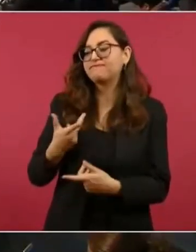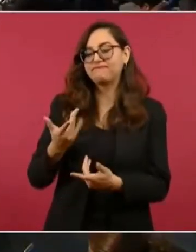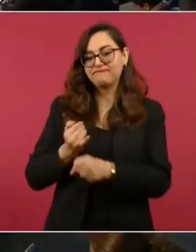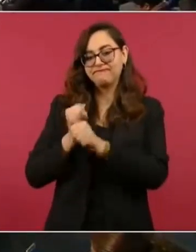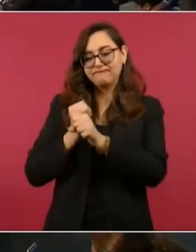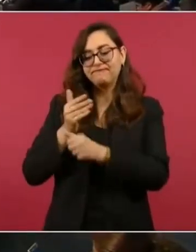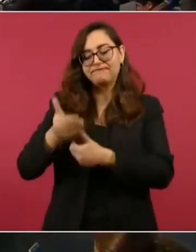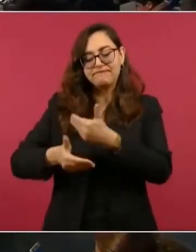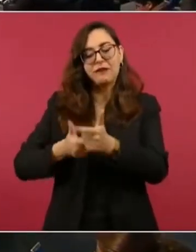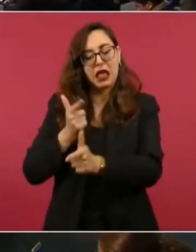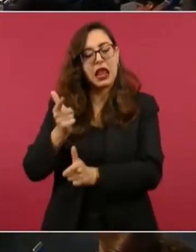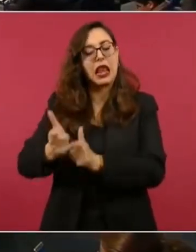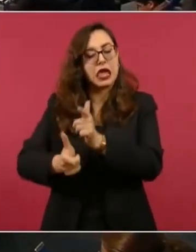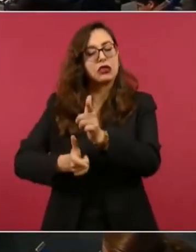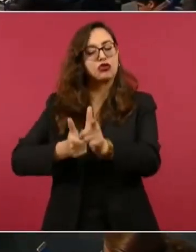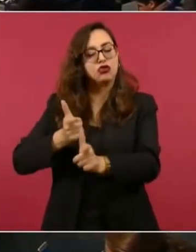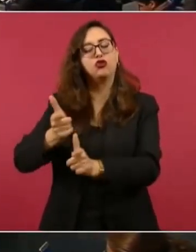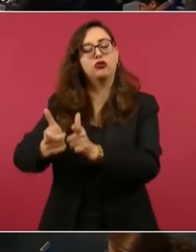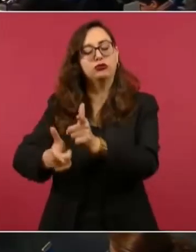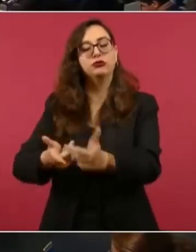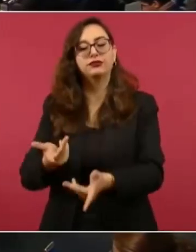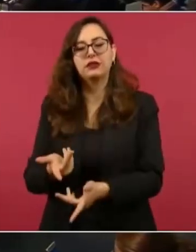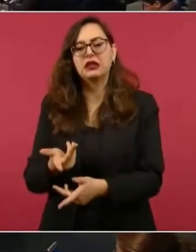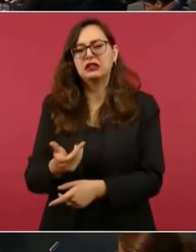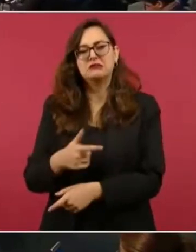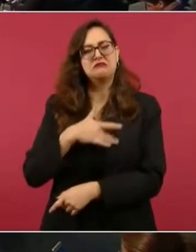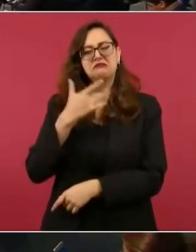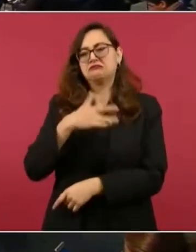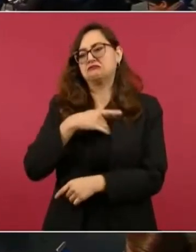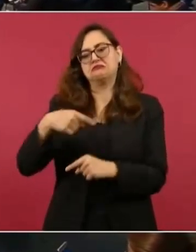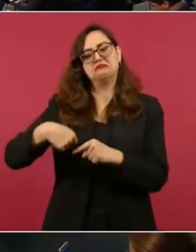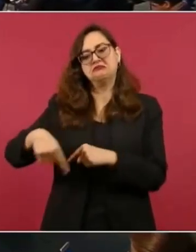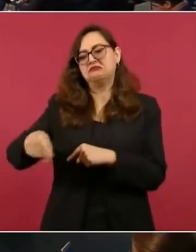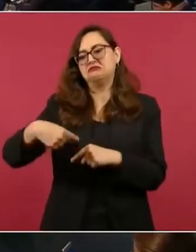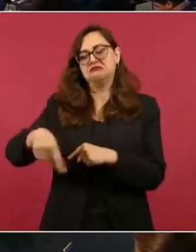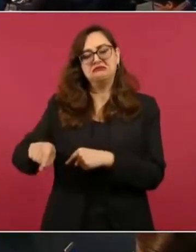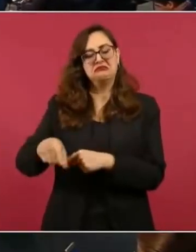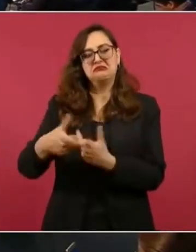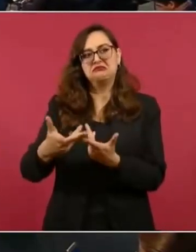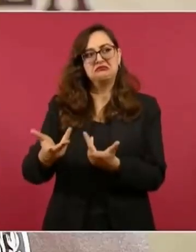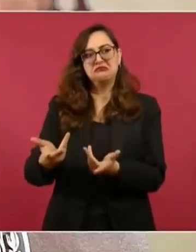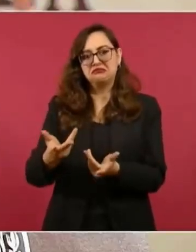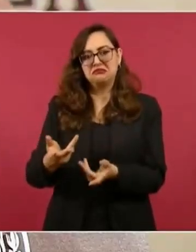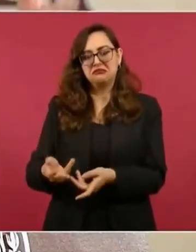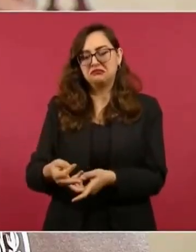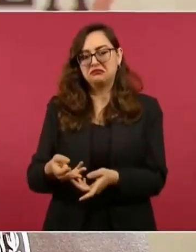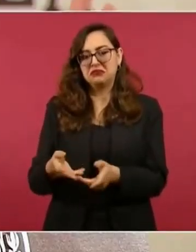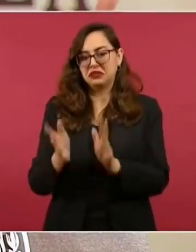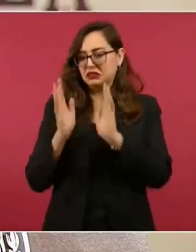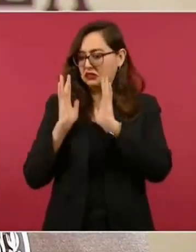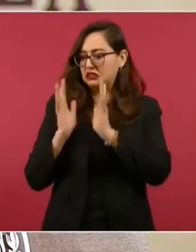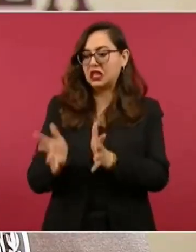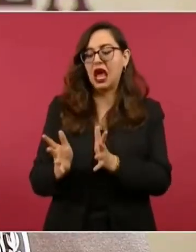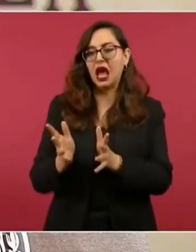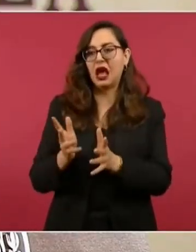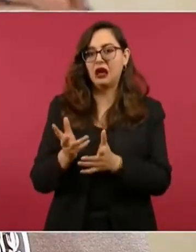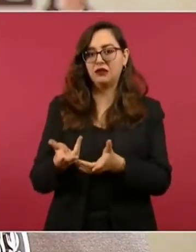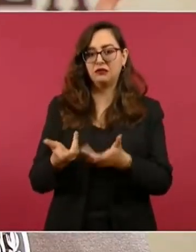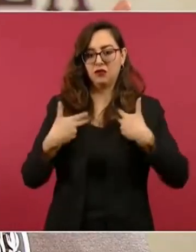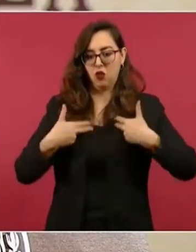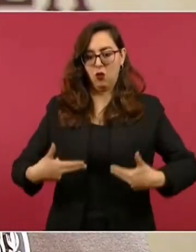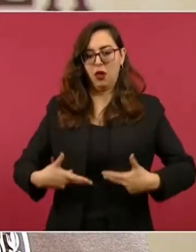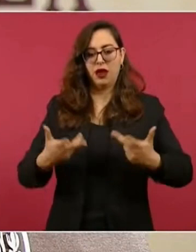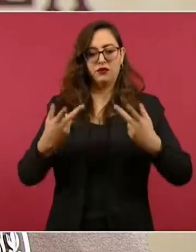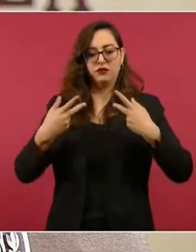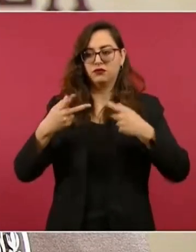Pero va muy bien, es probable que falten ya muy pocas semanas para que se complete la muestra, es decir, el tamaño de personas, el